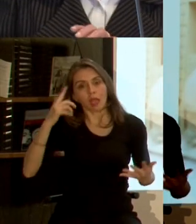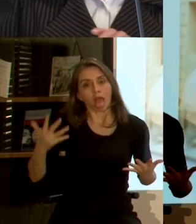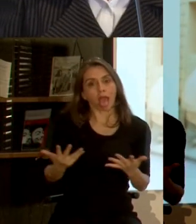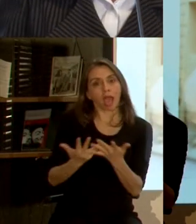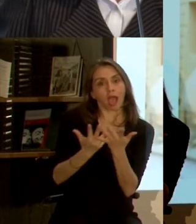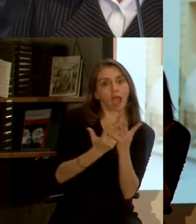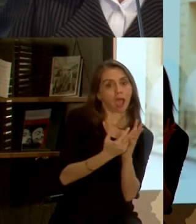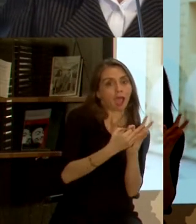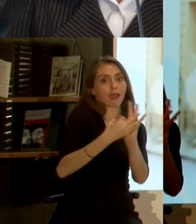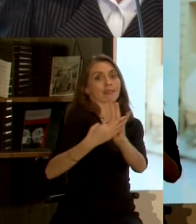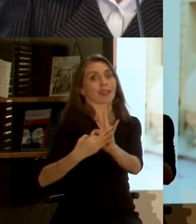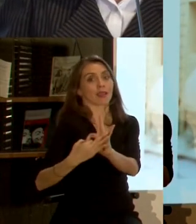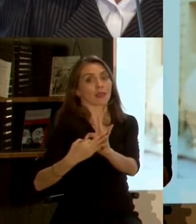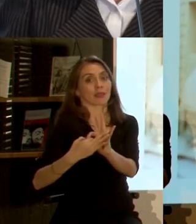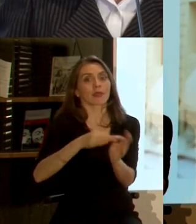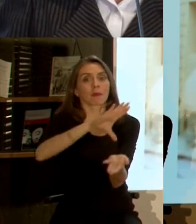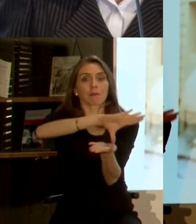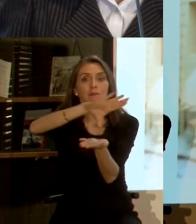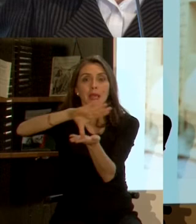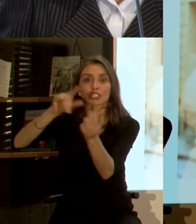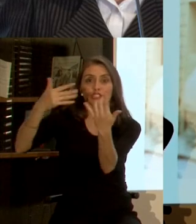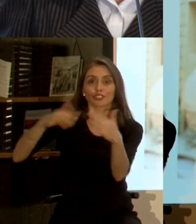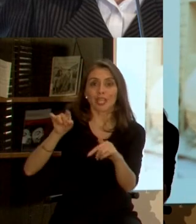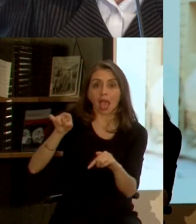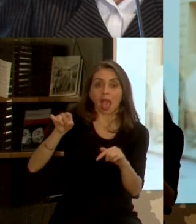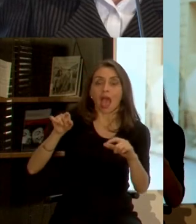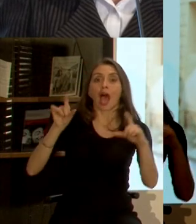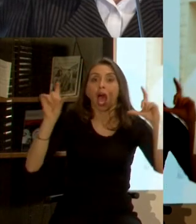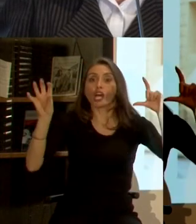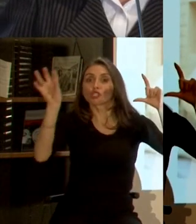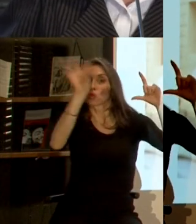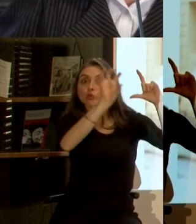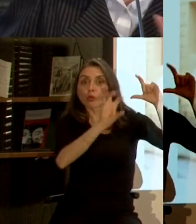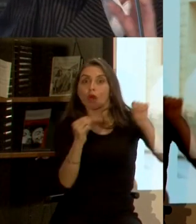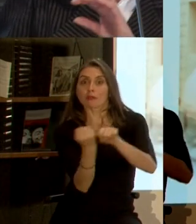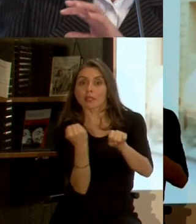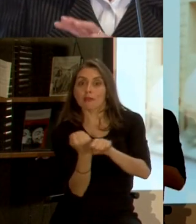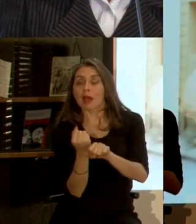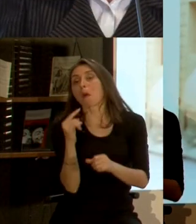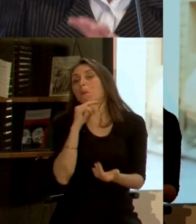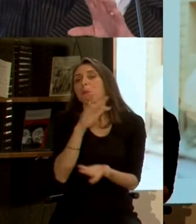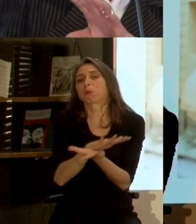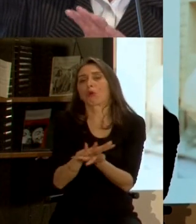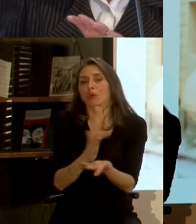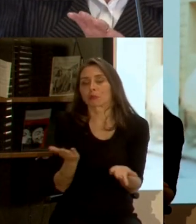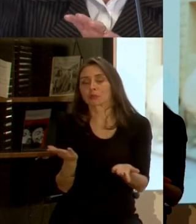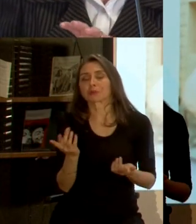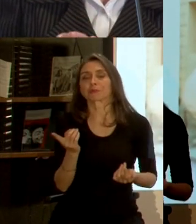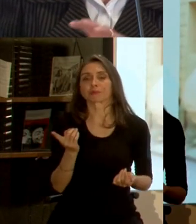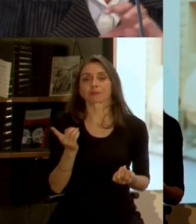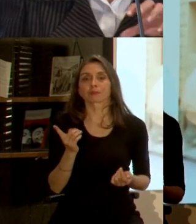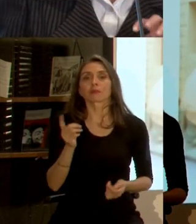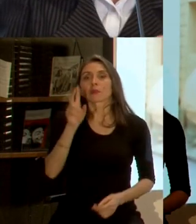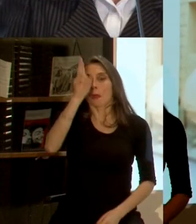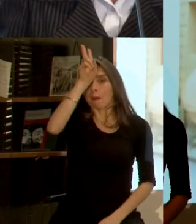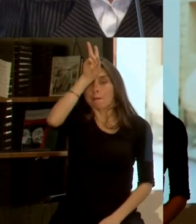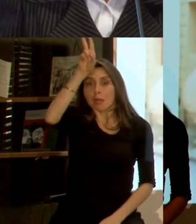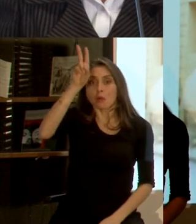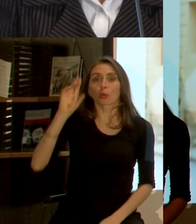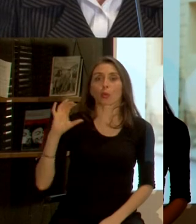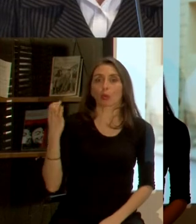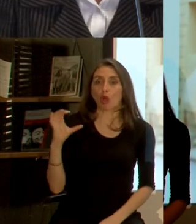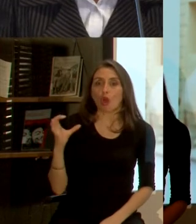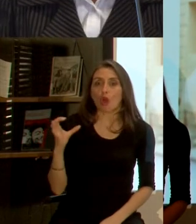en los países donde ya tienen varias ciudades que están trabajando como es el caso en Perú en